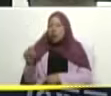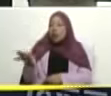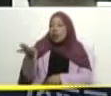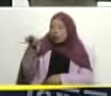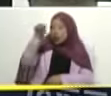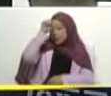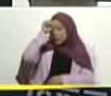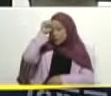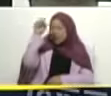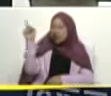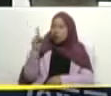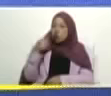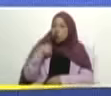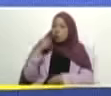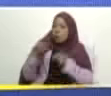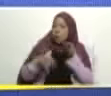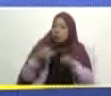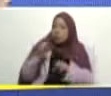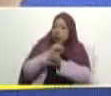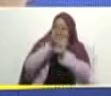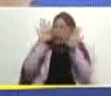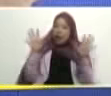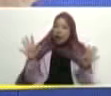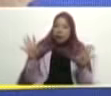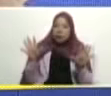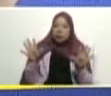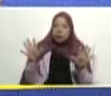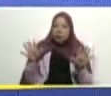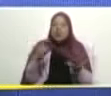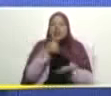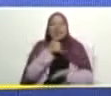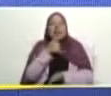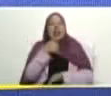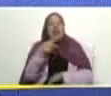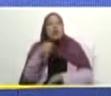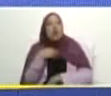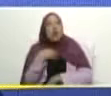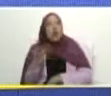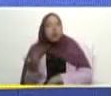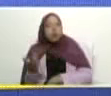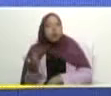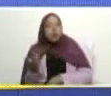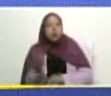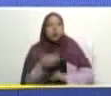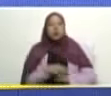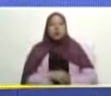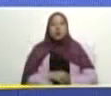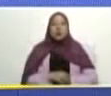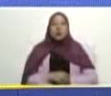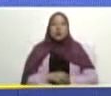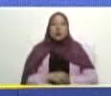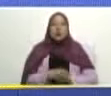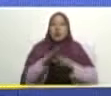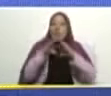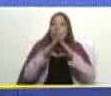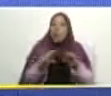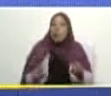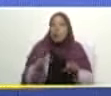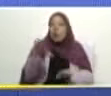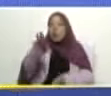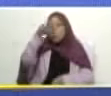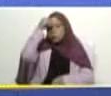no, no lo entendí levante la mano quien no lo entendió bueno lo entendieron todos pues